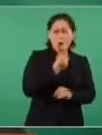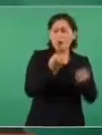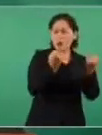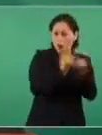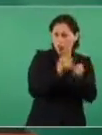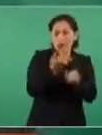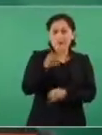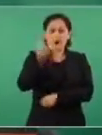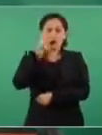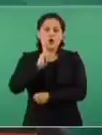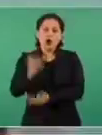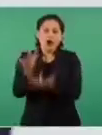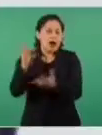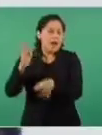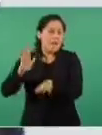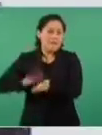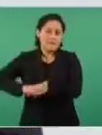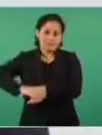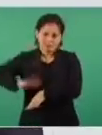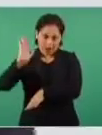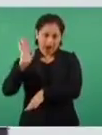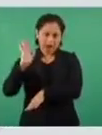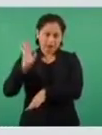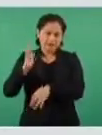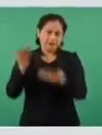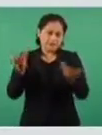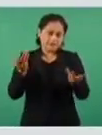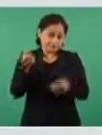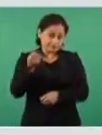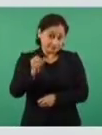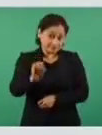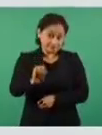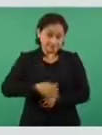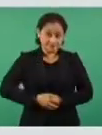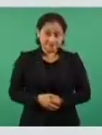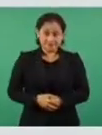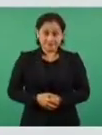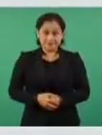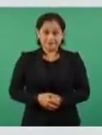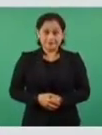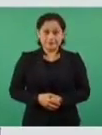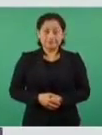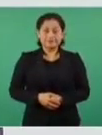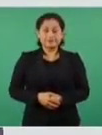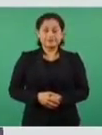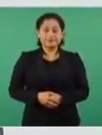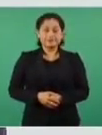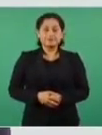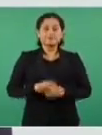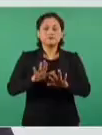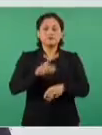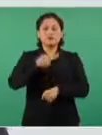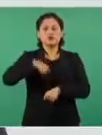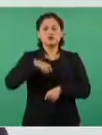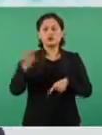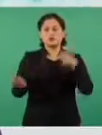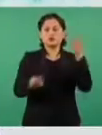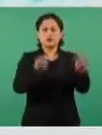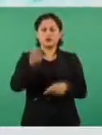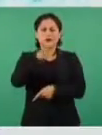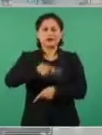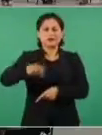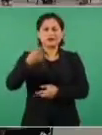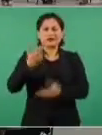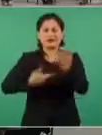mujeres queremos más regresar a la escuela, un poquito más que los hombres. ¿Qué les hace feliz de regresar a la escuela? Les